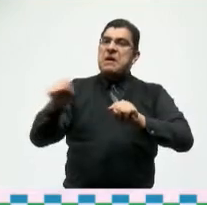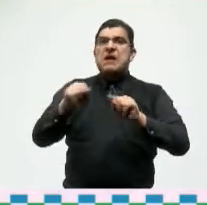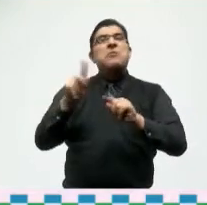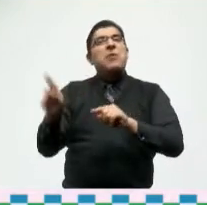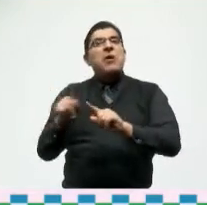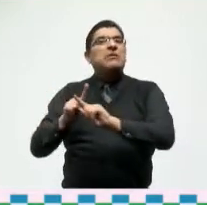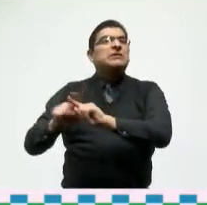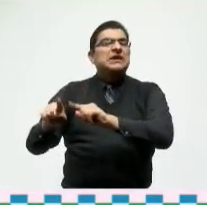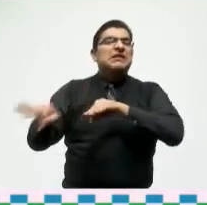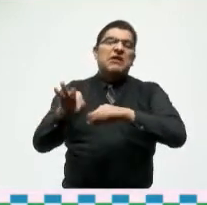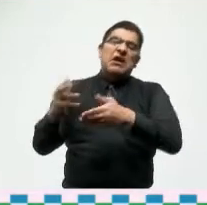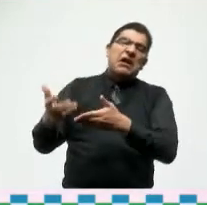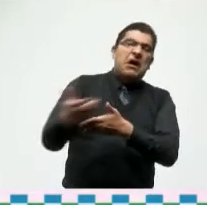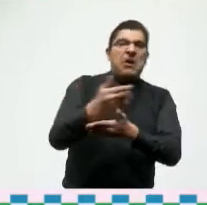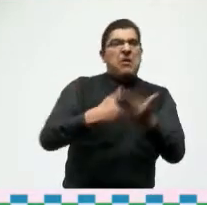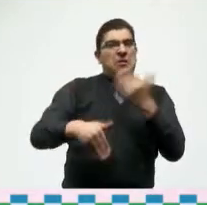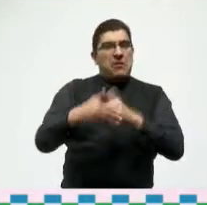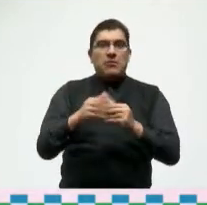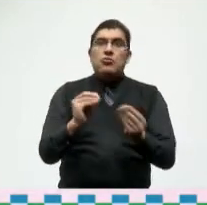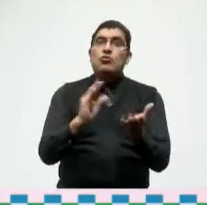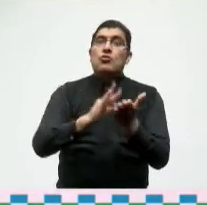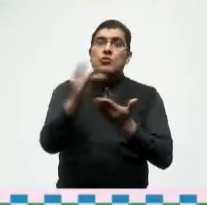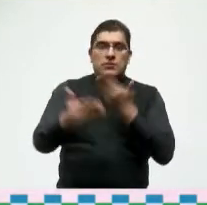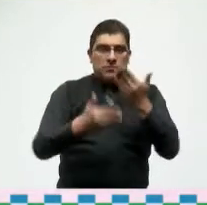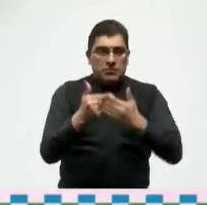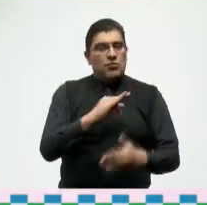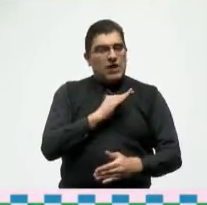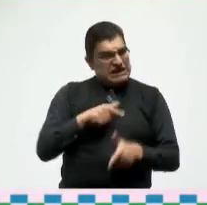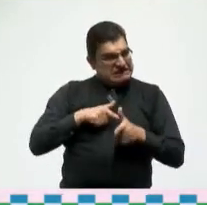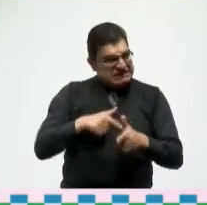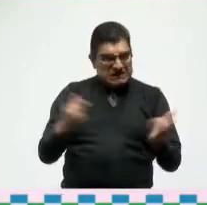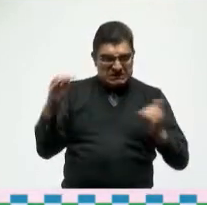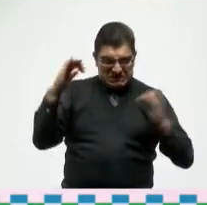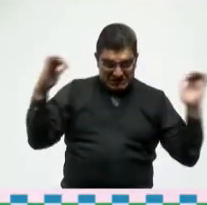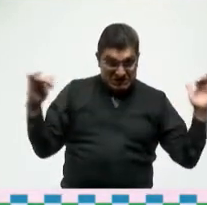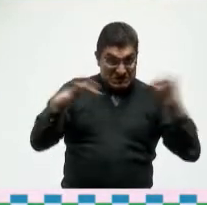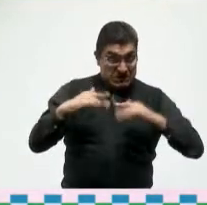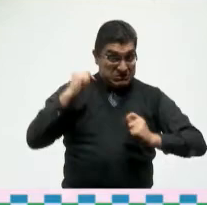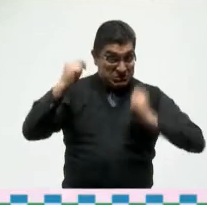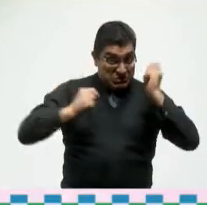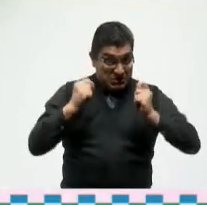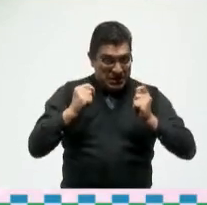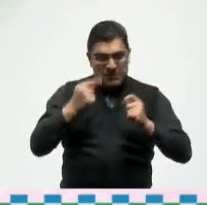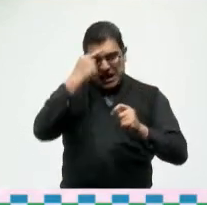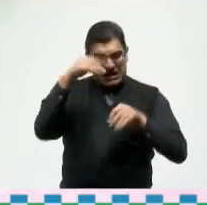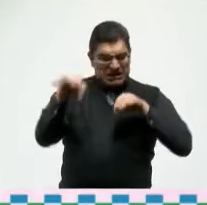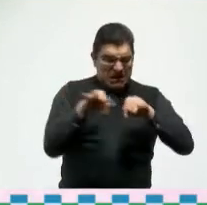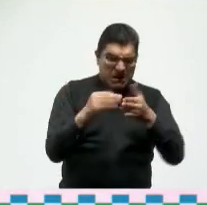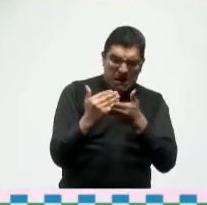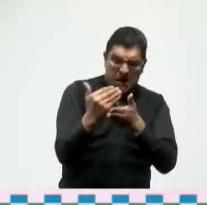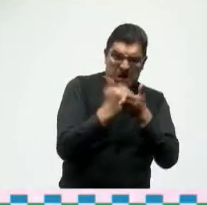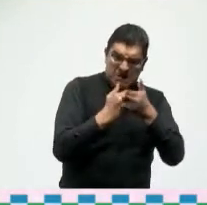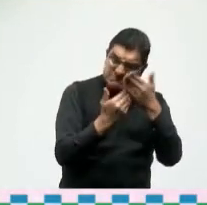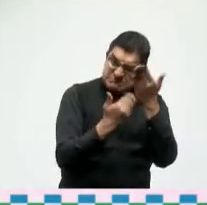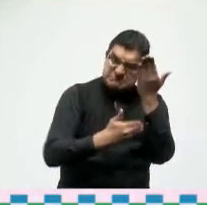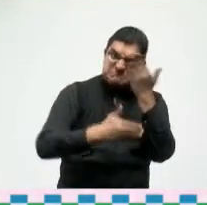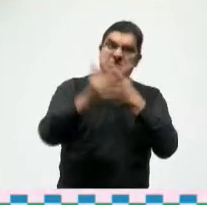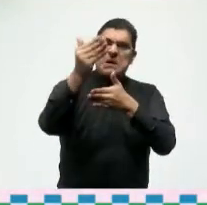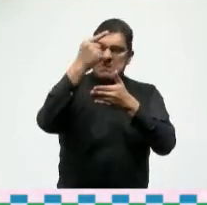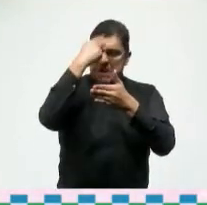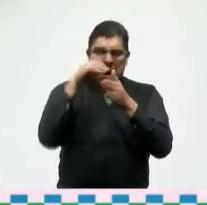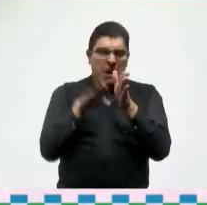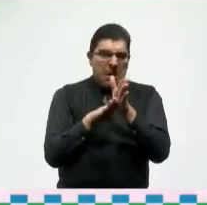agradezco a todos esta oportunidad para seguir haciendo del turismo una fuente de progreso y desarrollo social